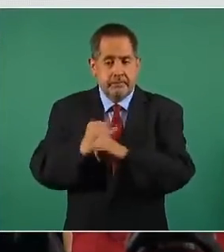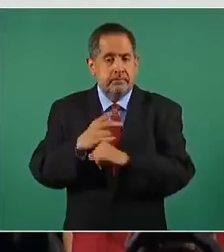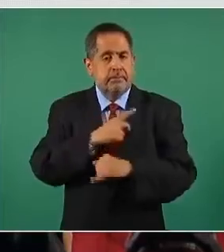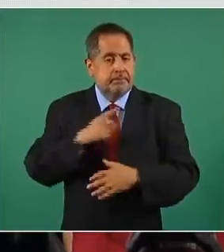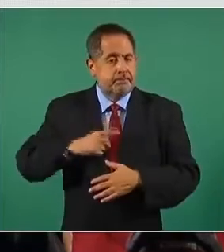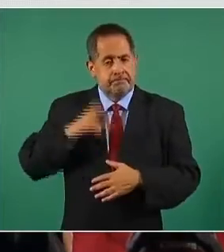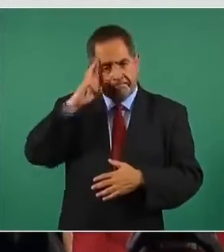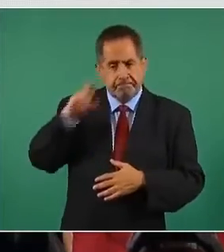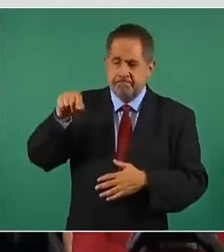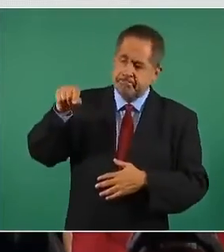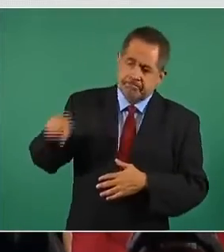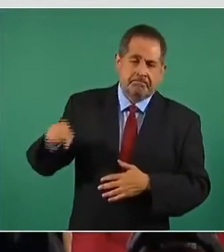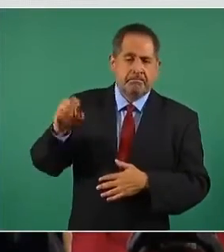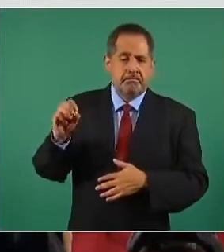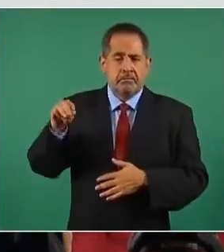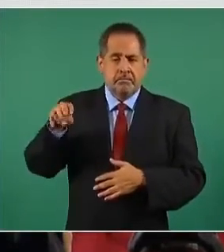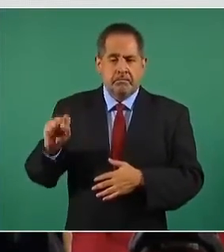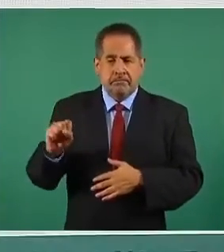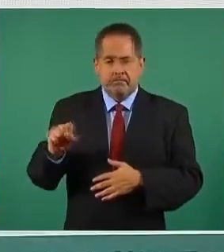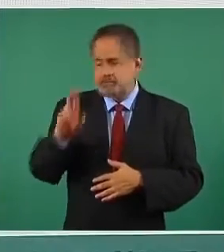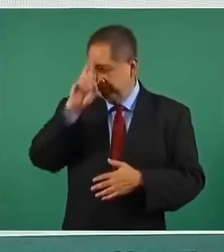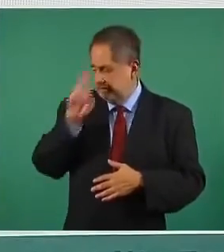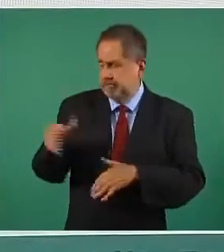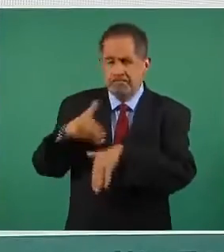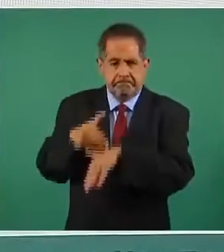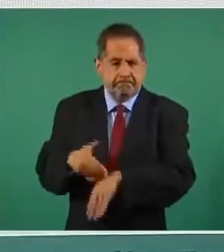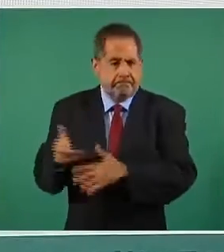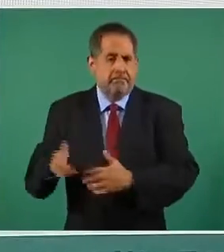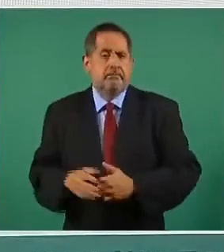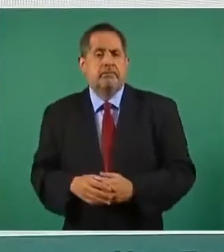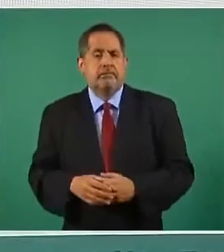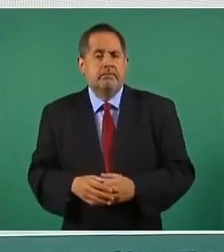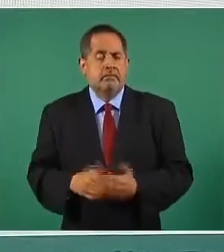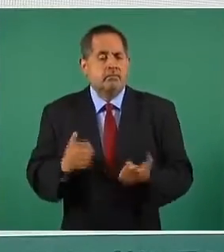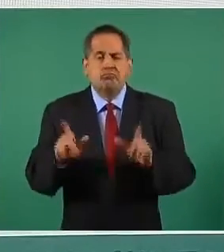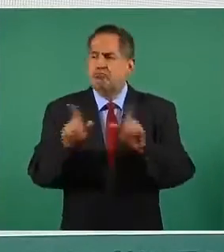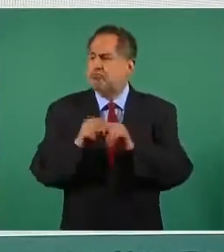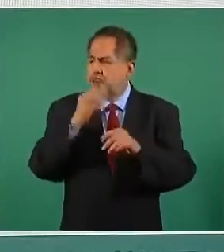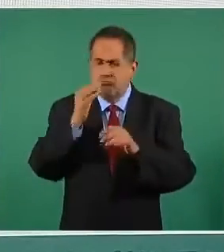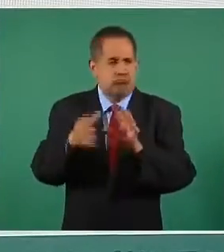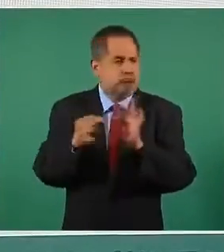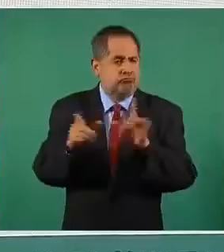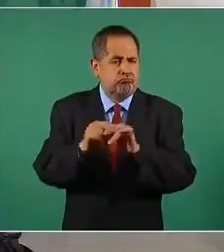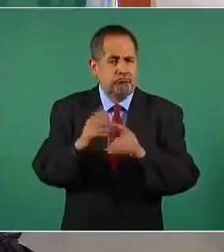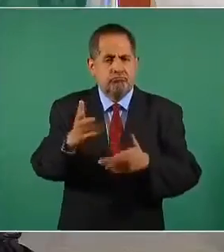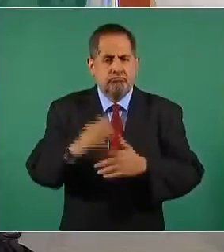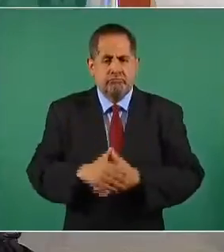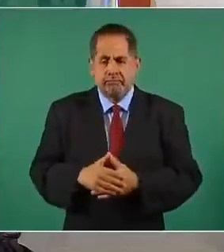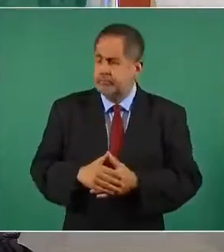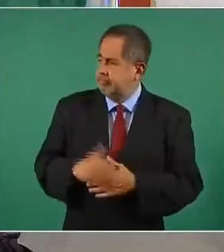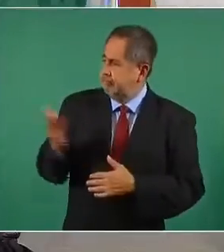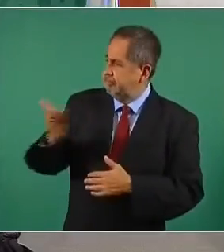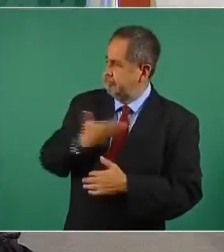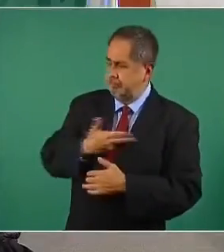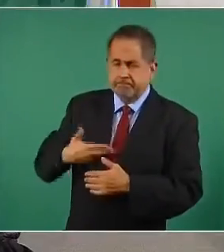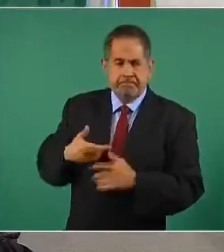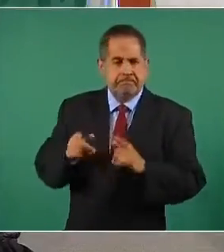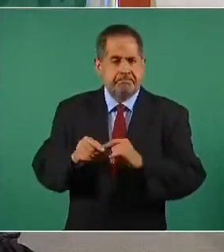respetemos lo que nos está señalando la Organización Mundial de la Salud. Y creo que es todo, ¿verdad? Bueno, eso sería cuento, señor presidente.